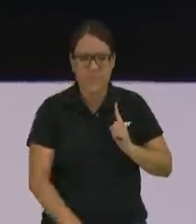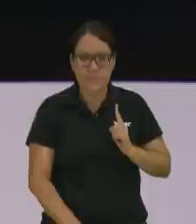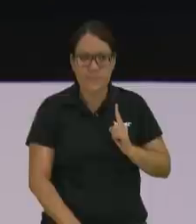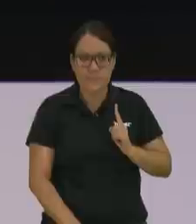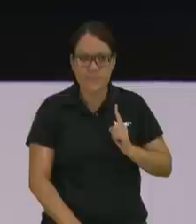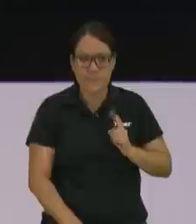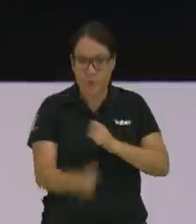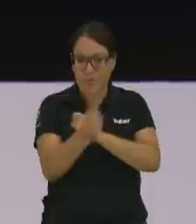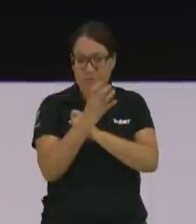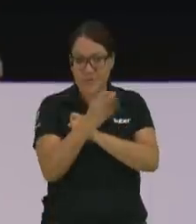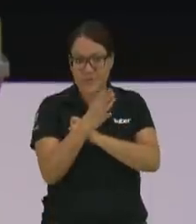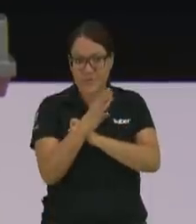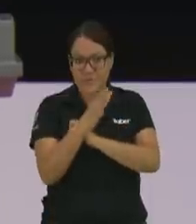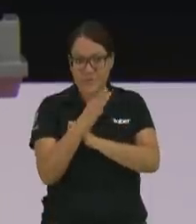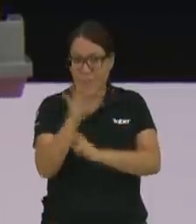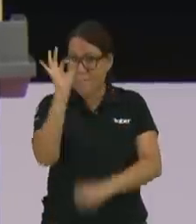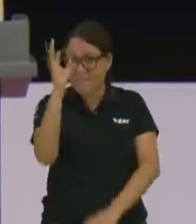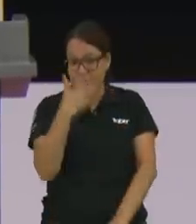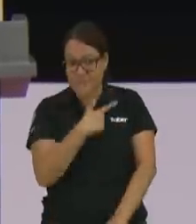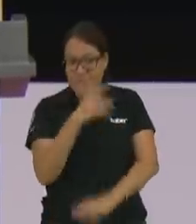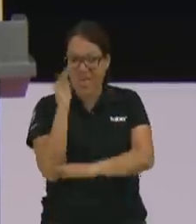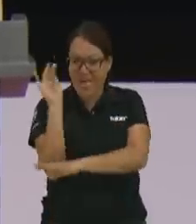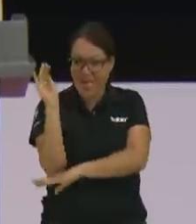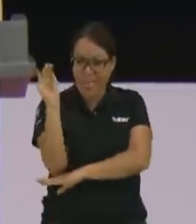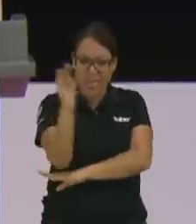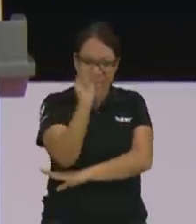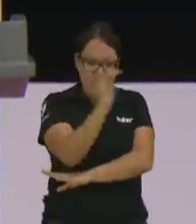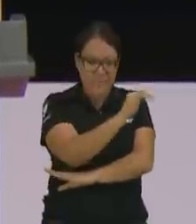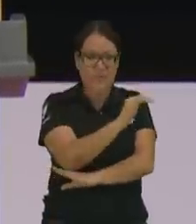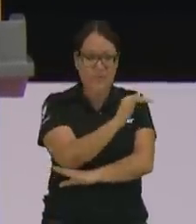el pastor debe de instruir a su congregación